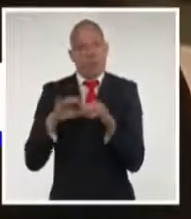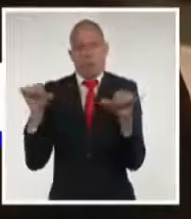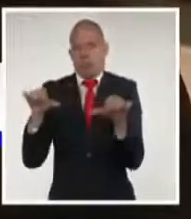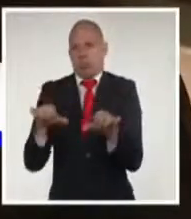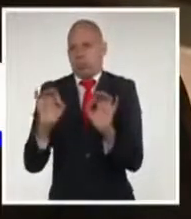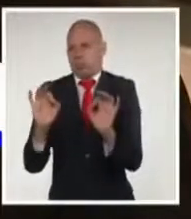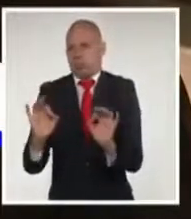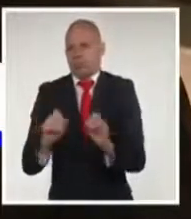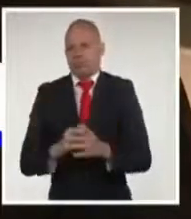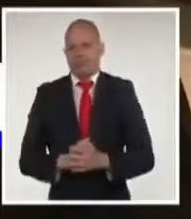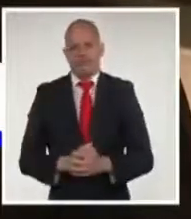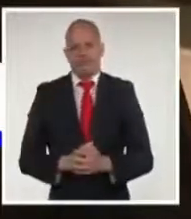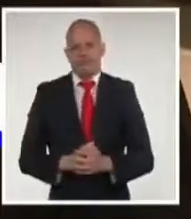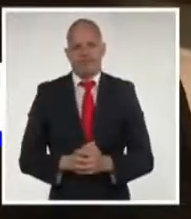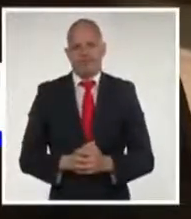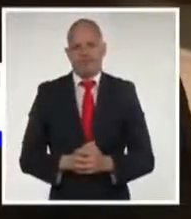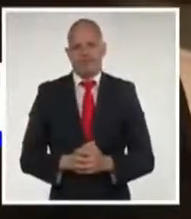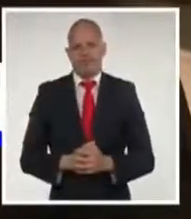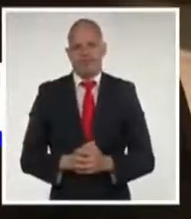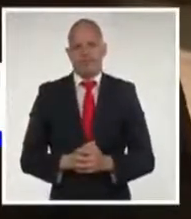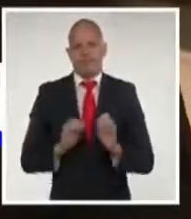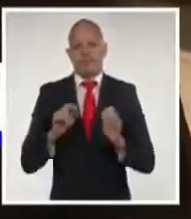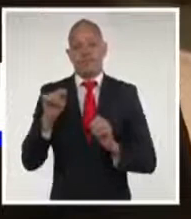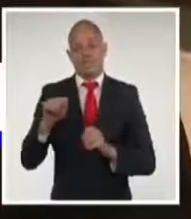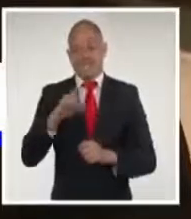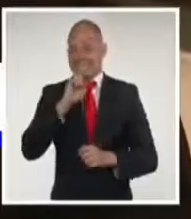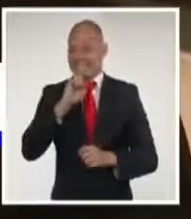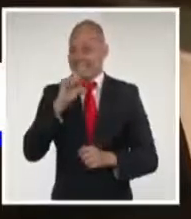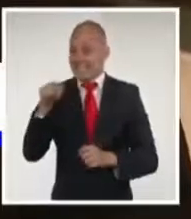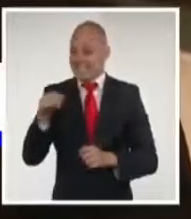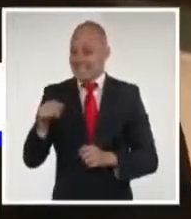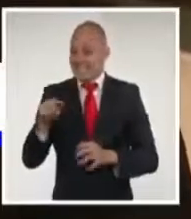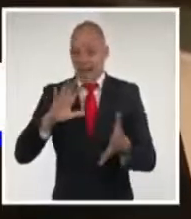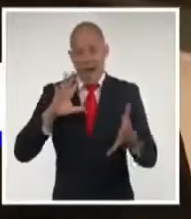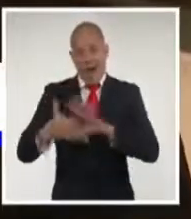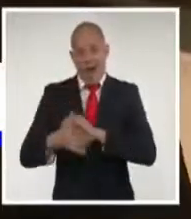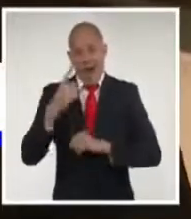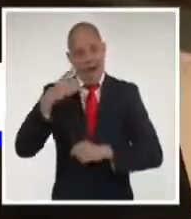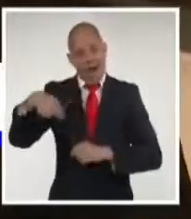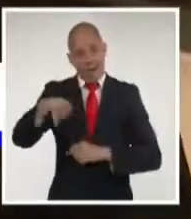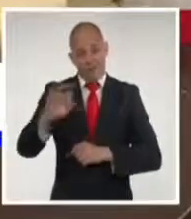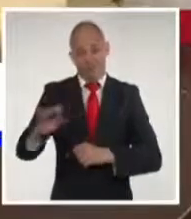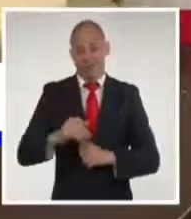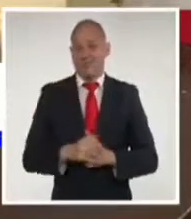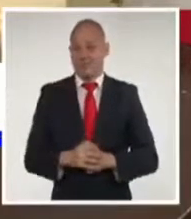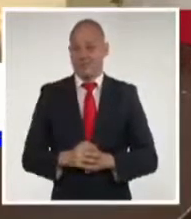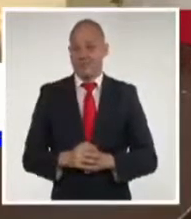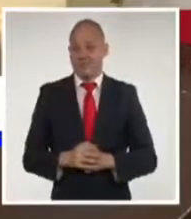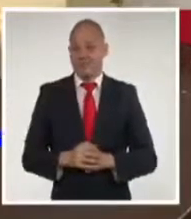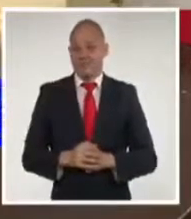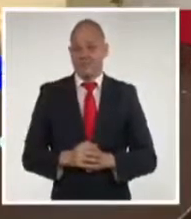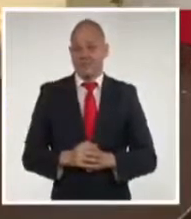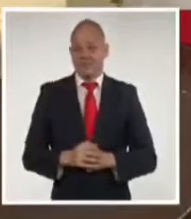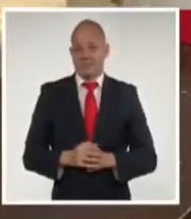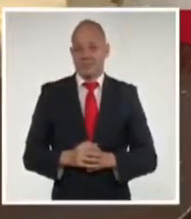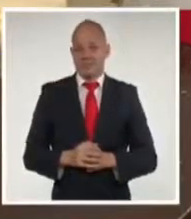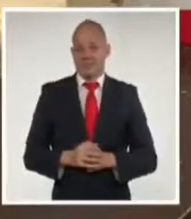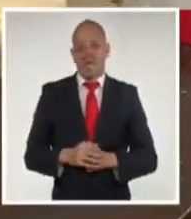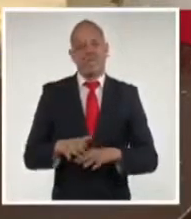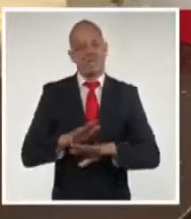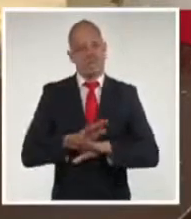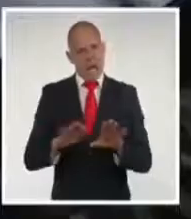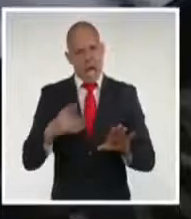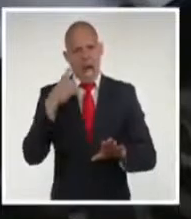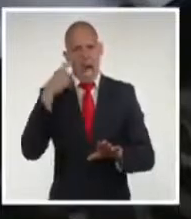confirmados de COVID tiene y tiene una situación epidemiológica muy compleja en ese territorio que ha llevado